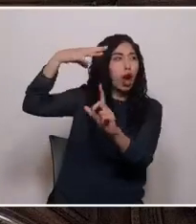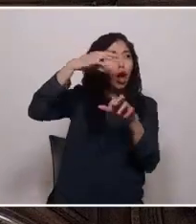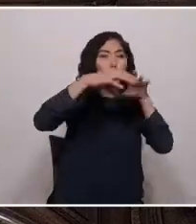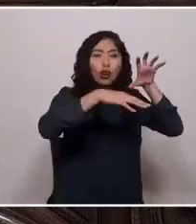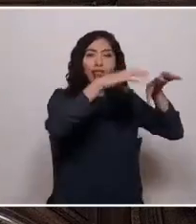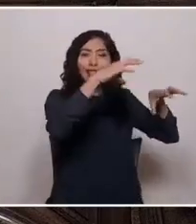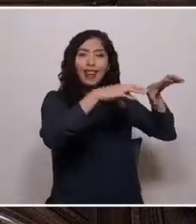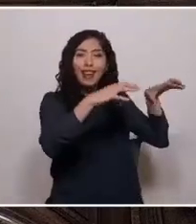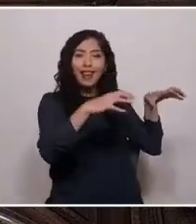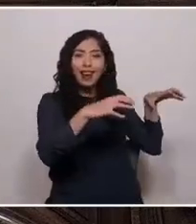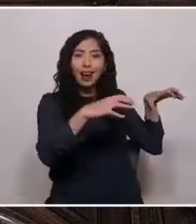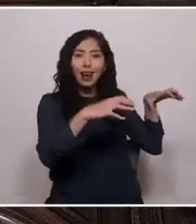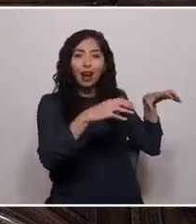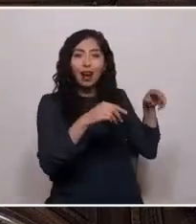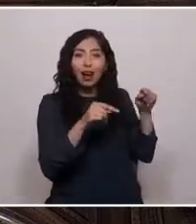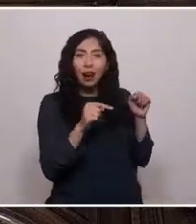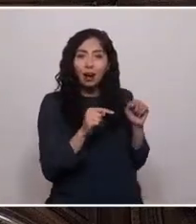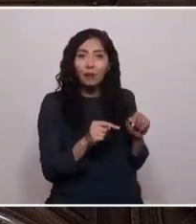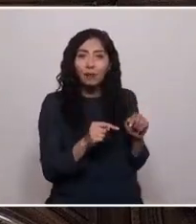de los Andes.